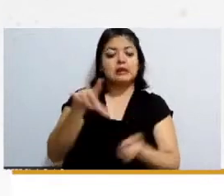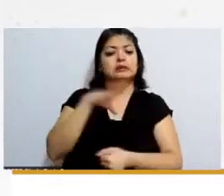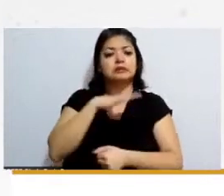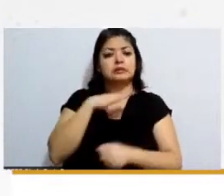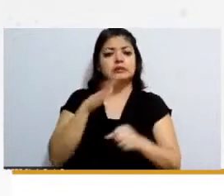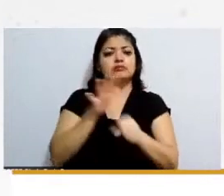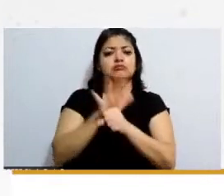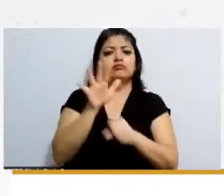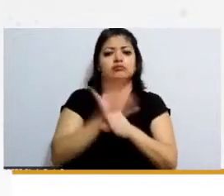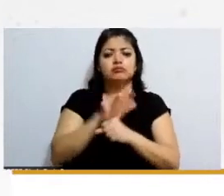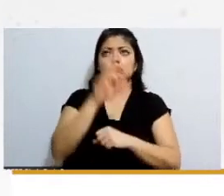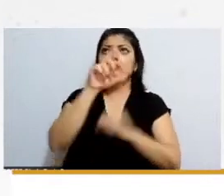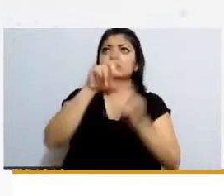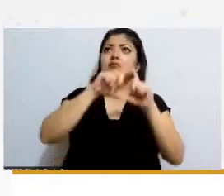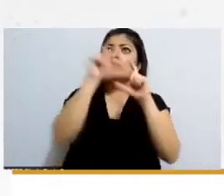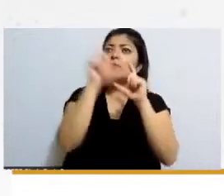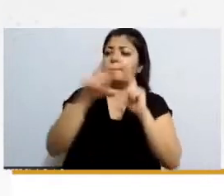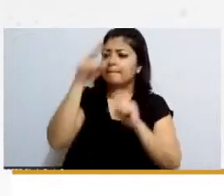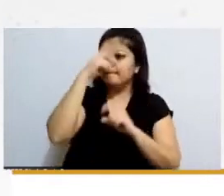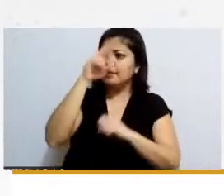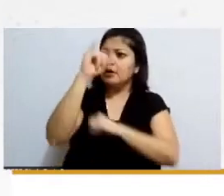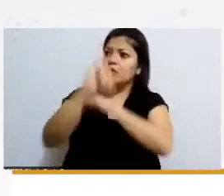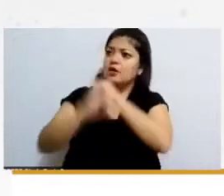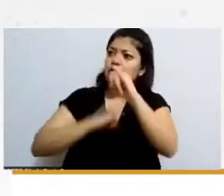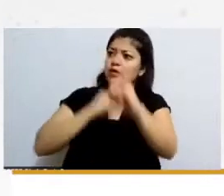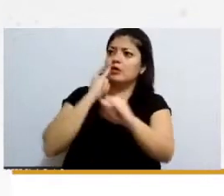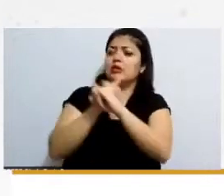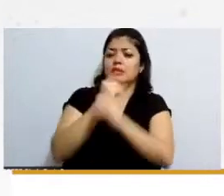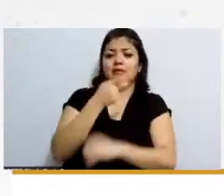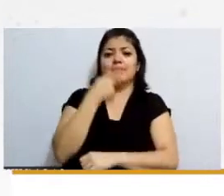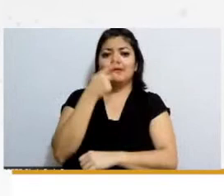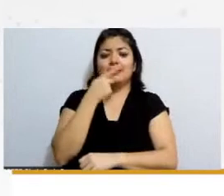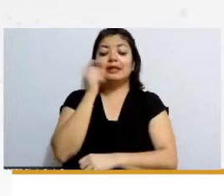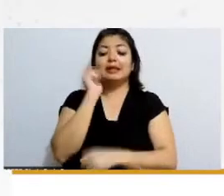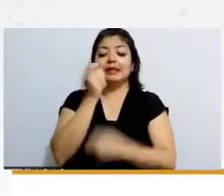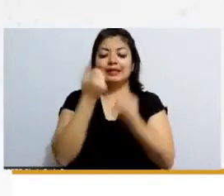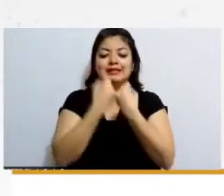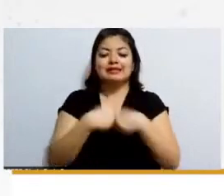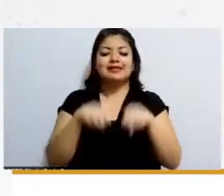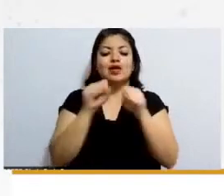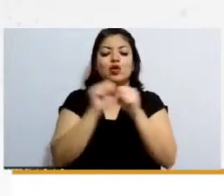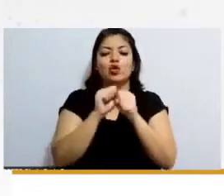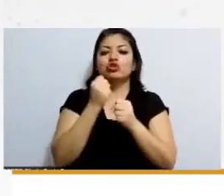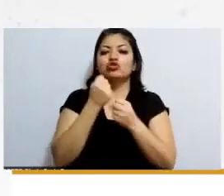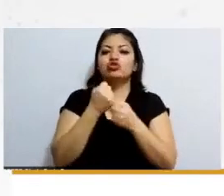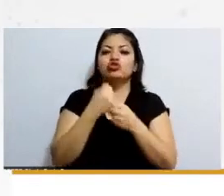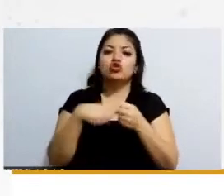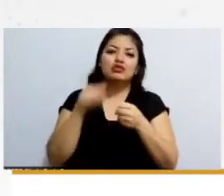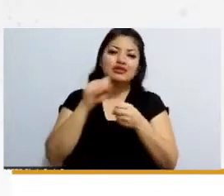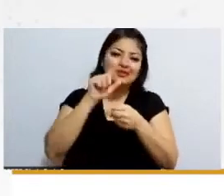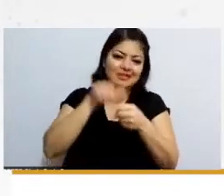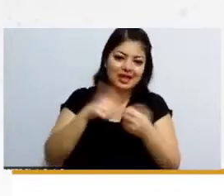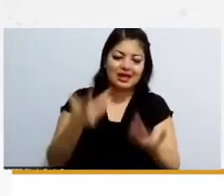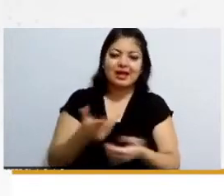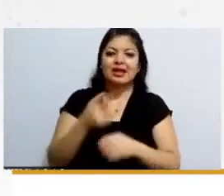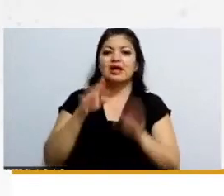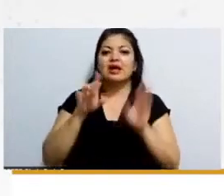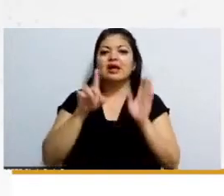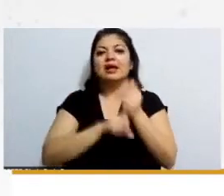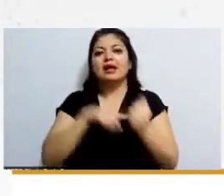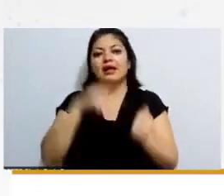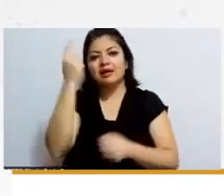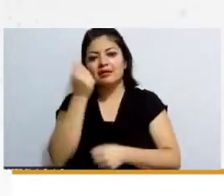nacional e internacional adicional sobre este tema en general de seguridad social y en específico sobre guardería sobre pensión de viudé sobre